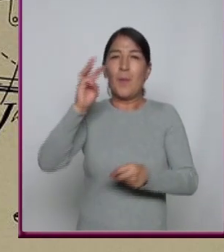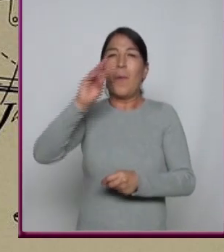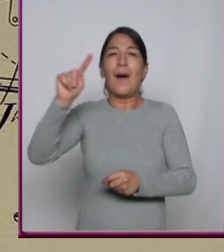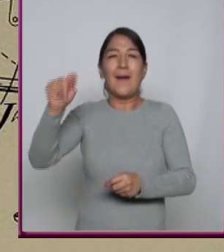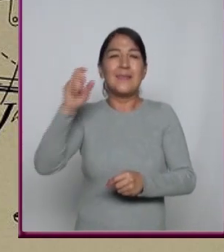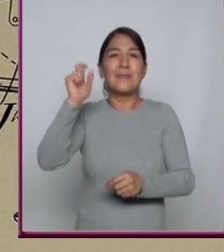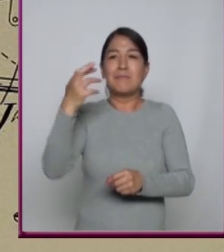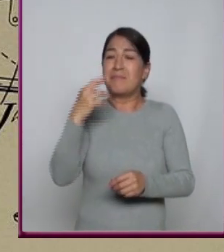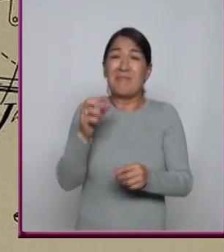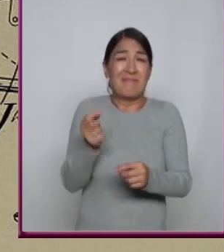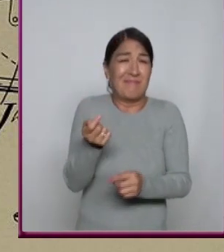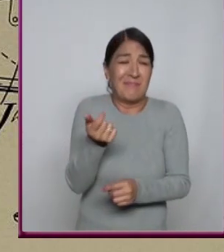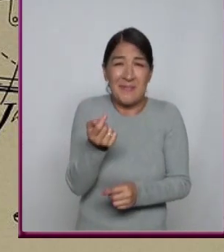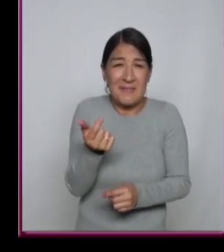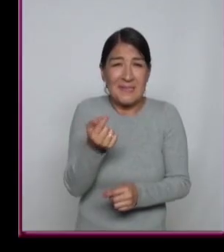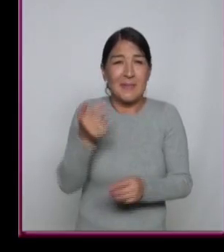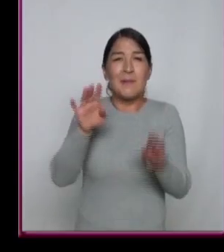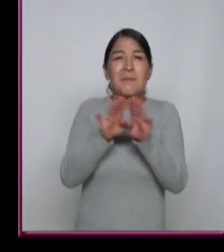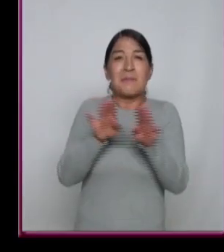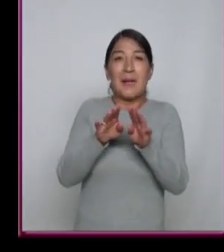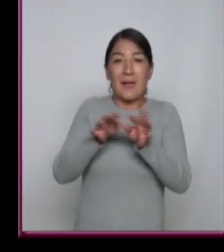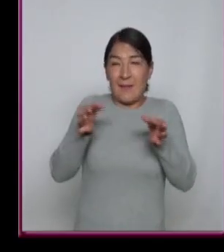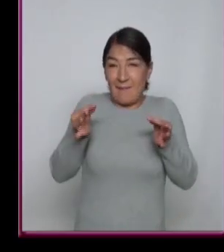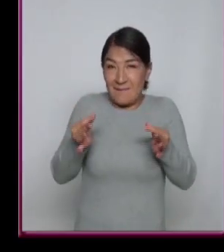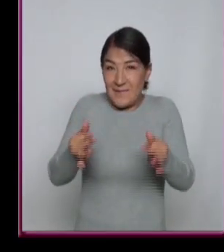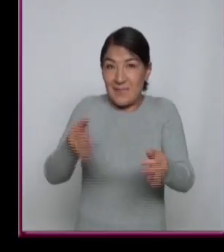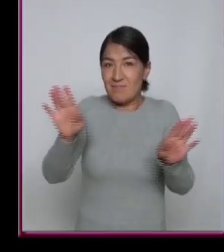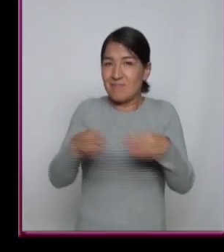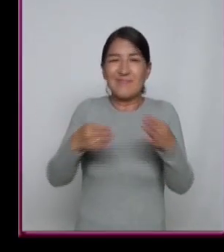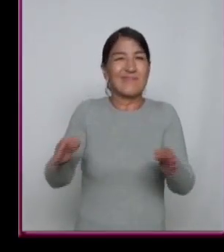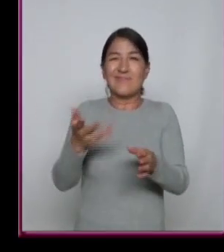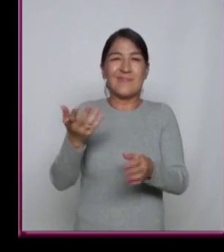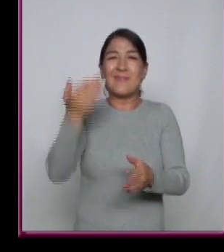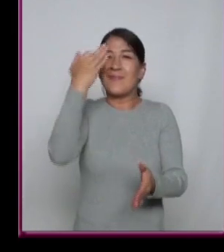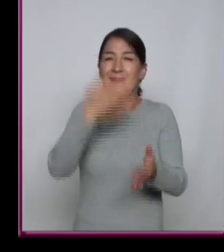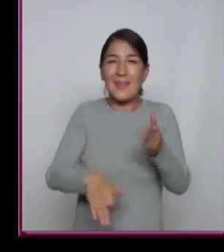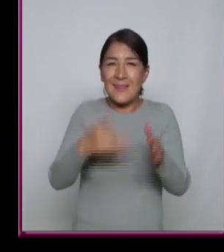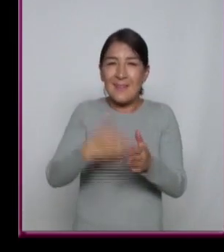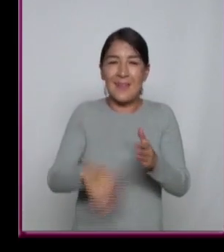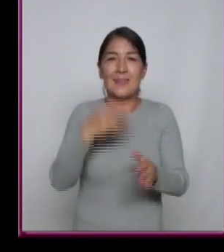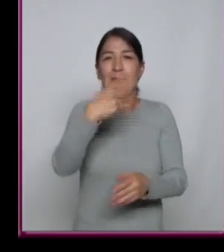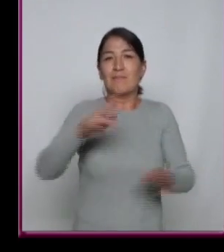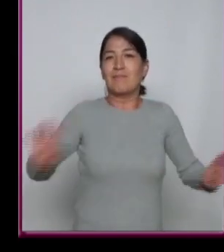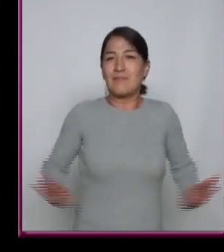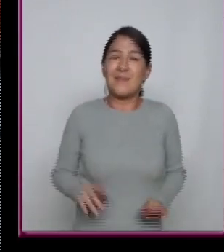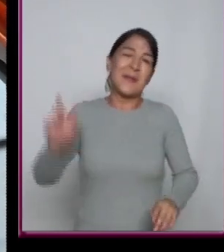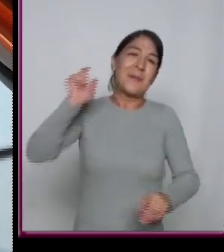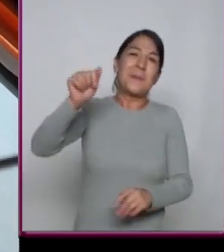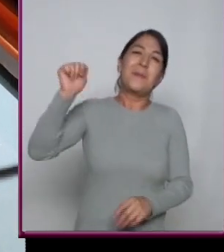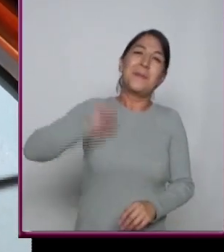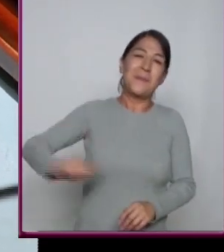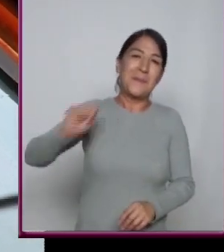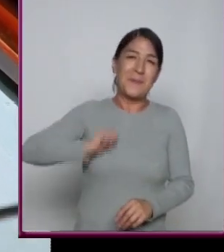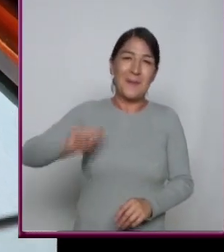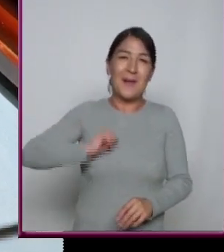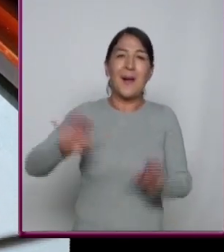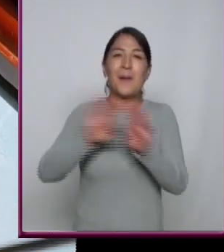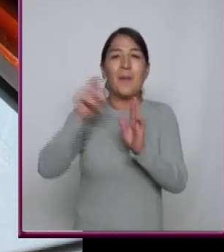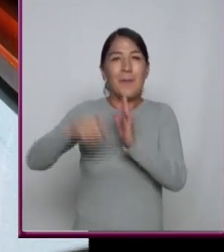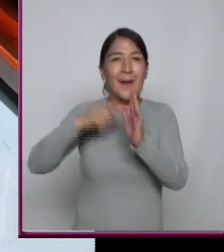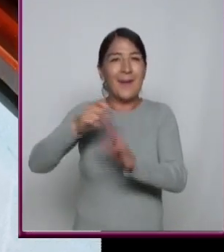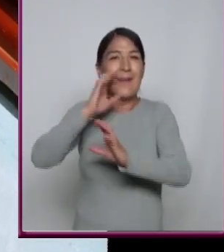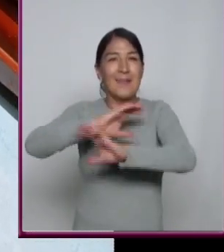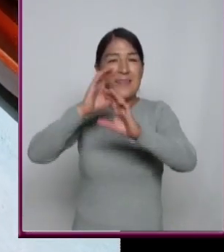Muy poco Esa baja fidelidad Produce ese estilo tan característico De las viejas grabaciones Que muchas